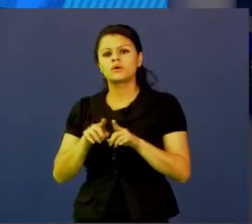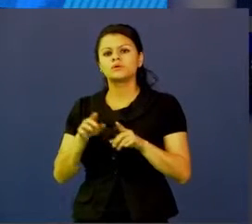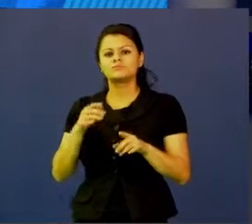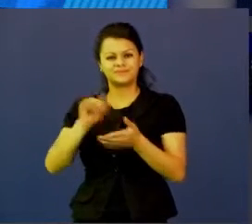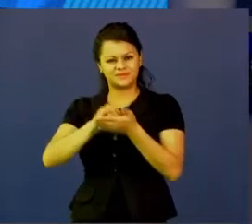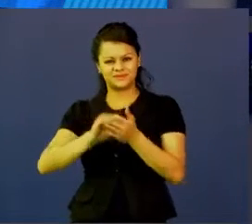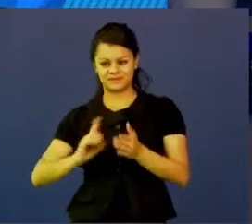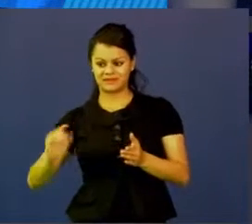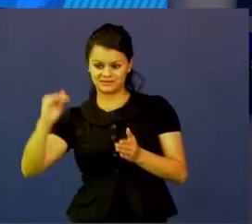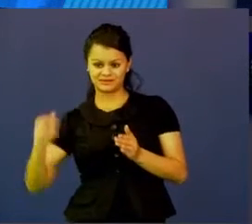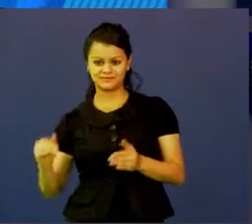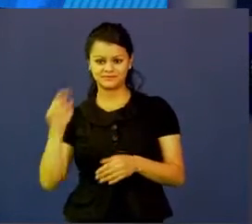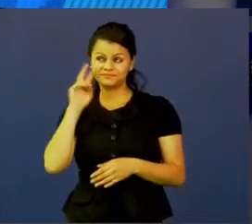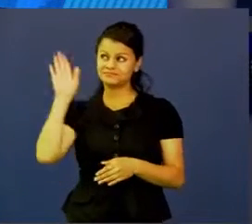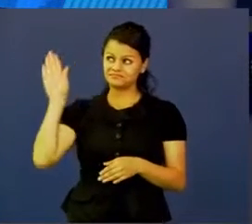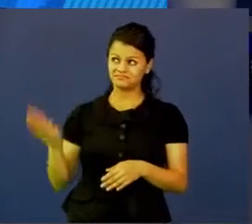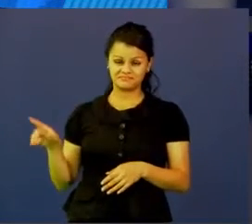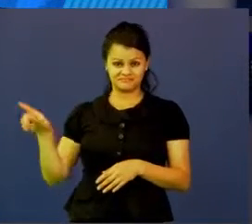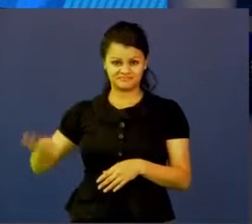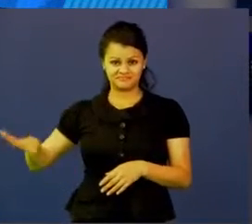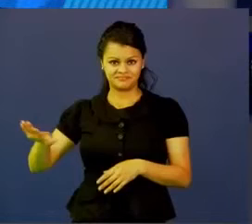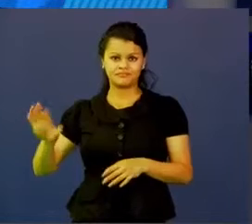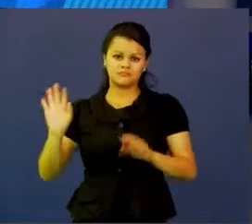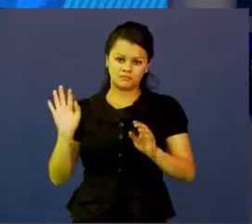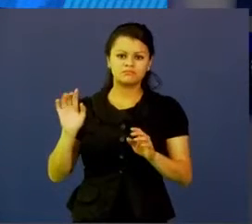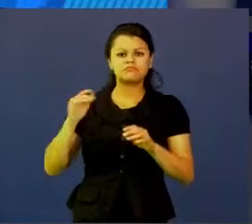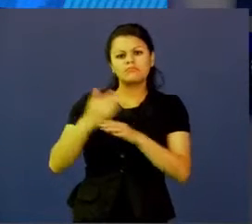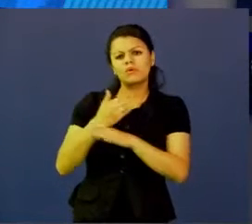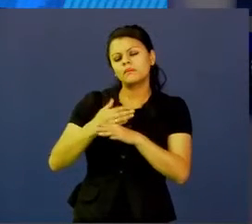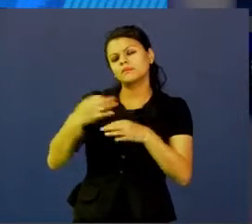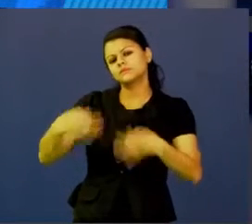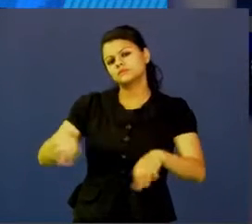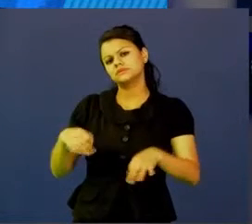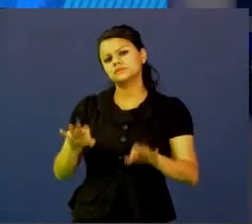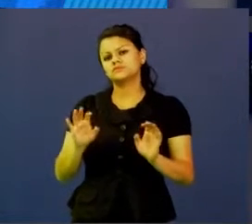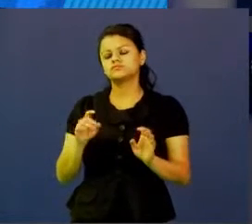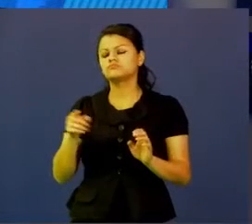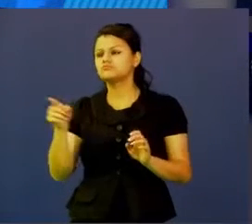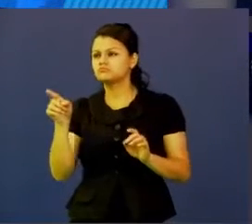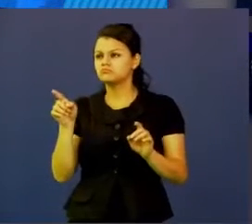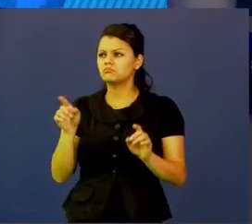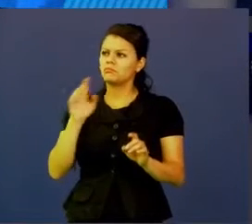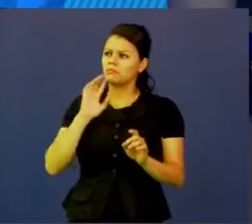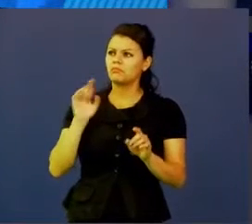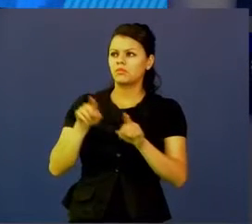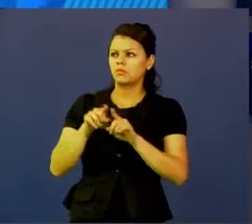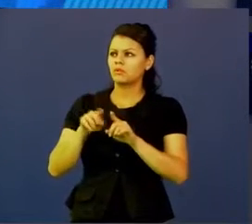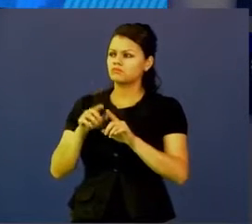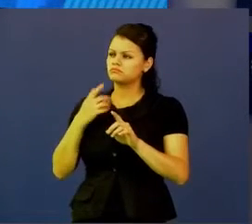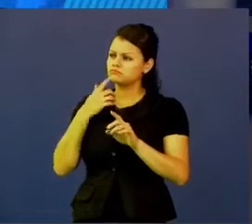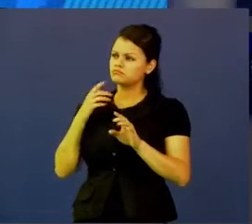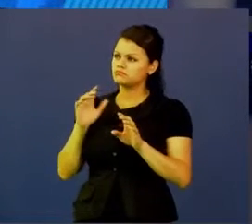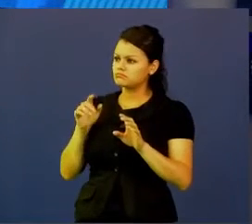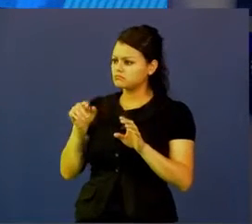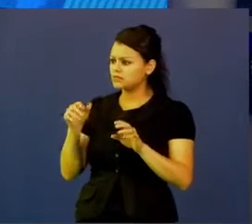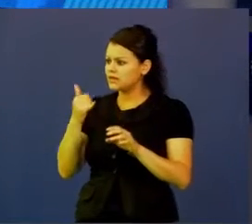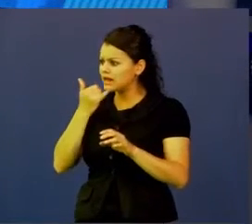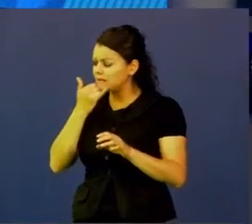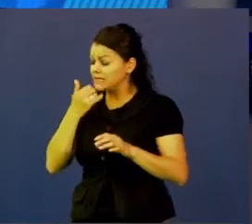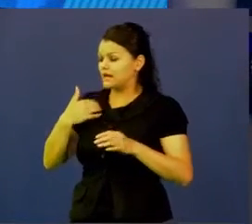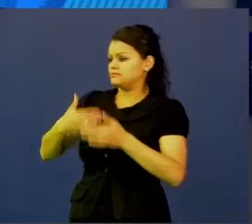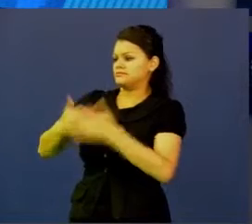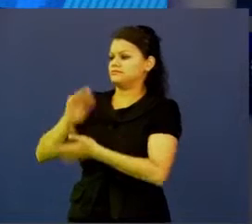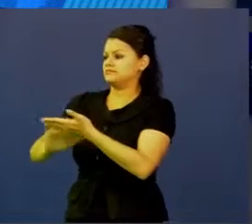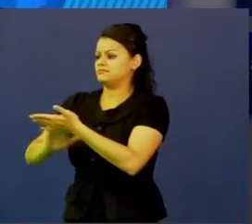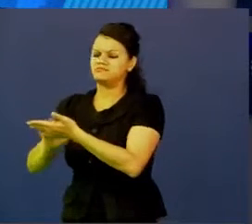en la parte inferior, problemas muy simples que se pueden, digamos que hay acción y reacción muy fácilmente, casi pocas variables, muy fácilmente